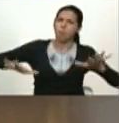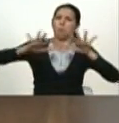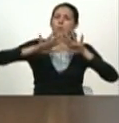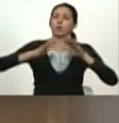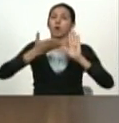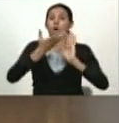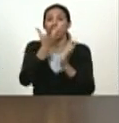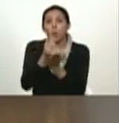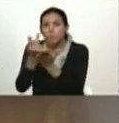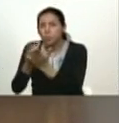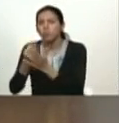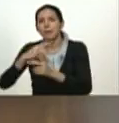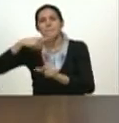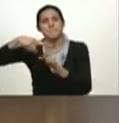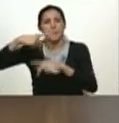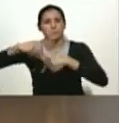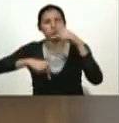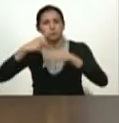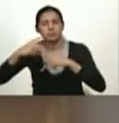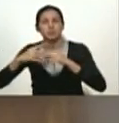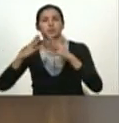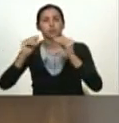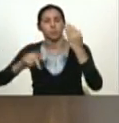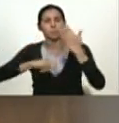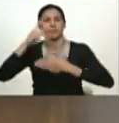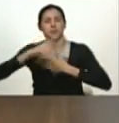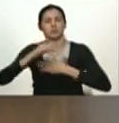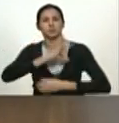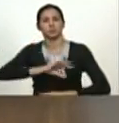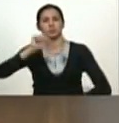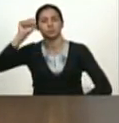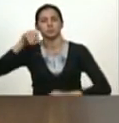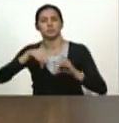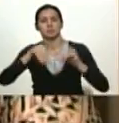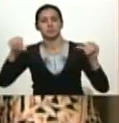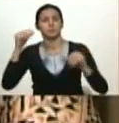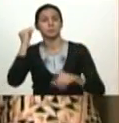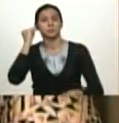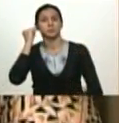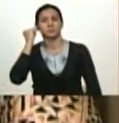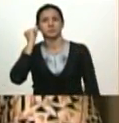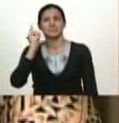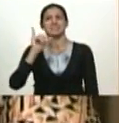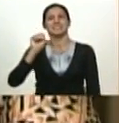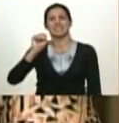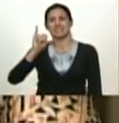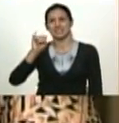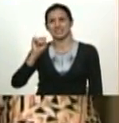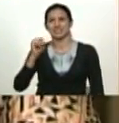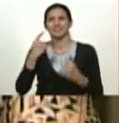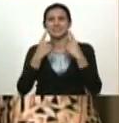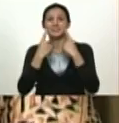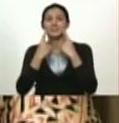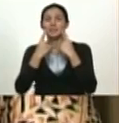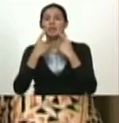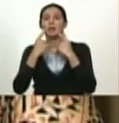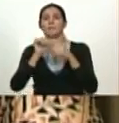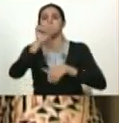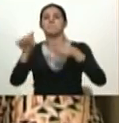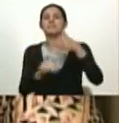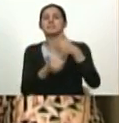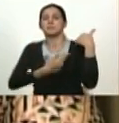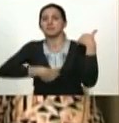productividad y de todos los planes del socialismo territorial la compañera Isis Ochoa vicepresidenta del socialismo territorial